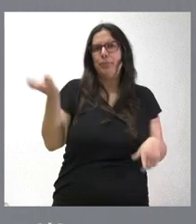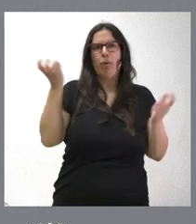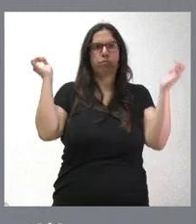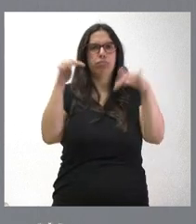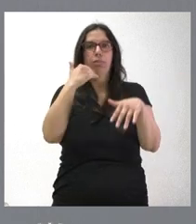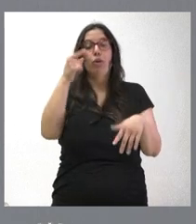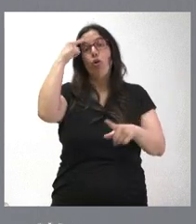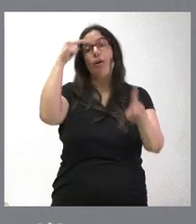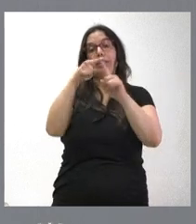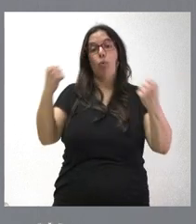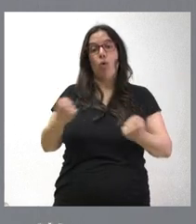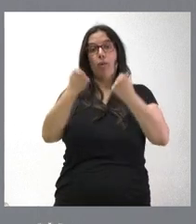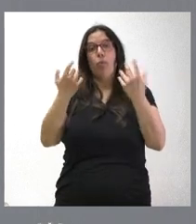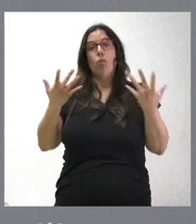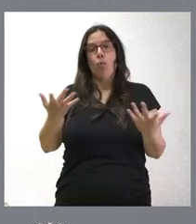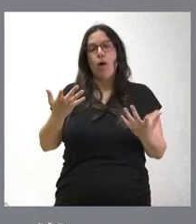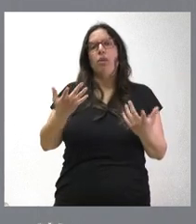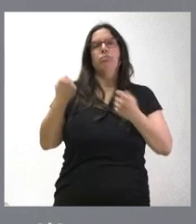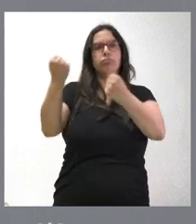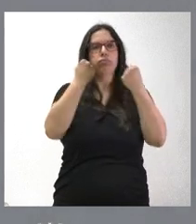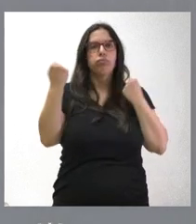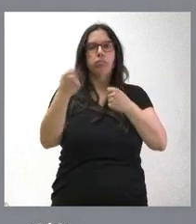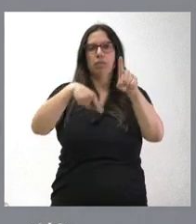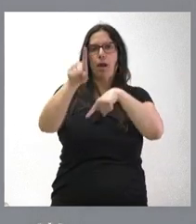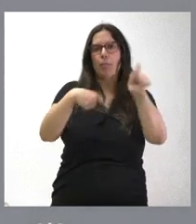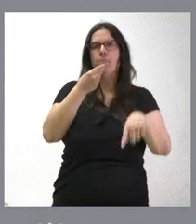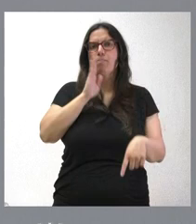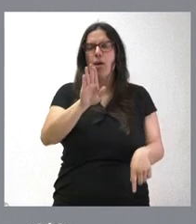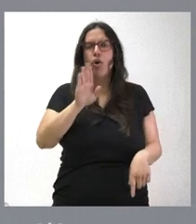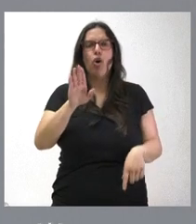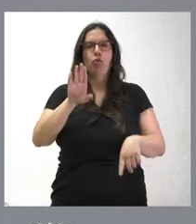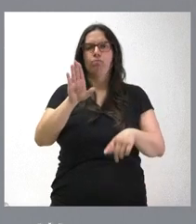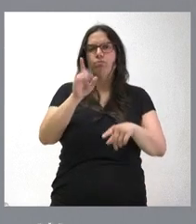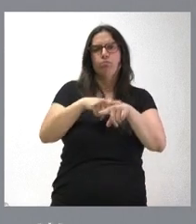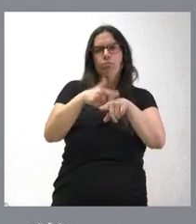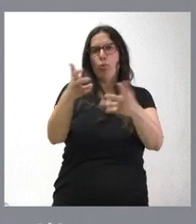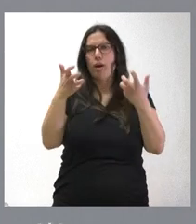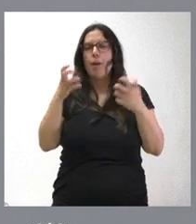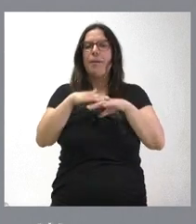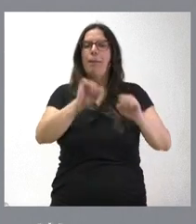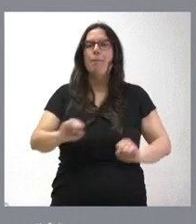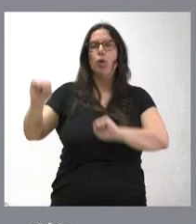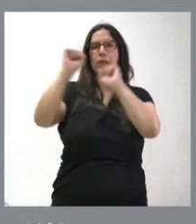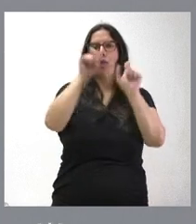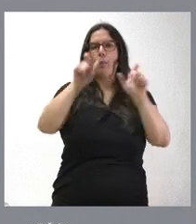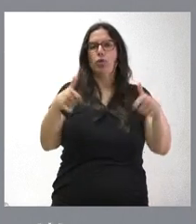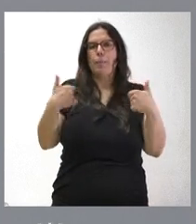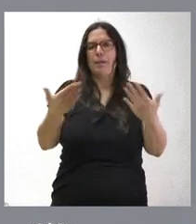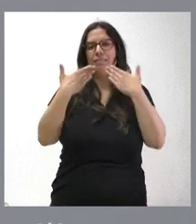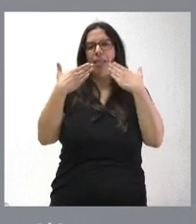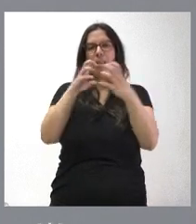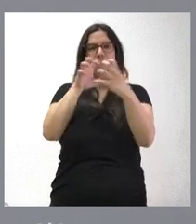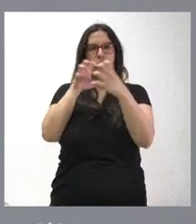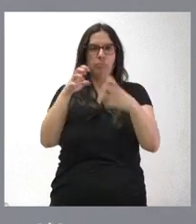El objetivo de esta acción es optimizar recorridos, mejorar el transporte, en definitiva, avanzar hacia una mayor protección de los ciudadanos mediante estos nuevos vehículos